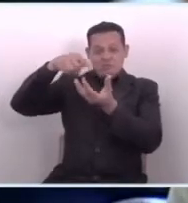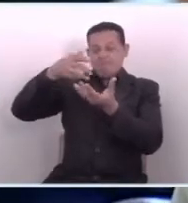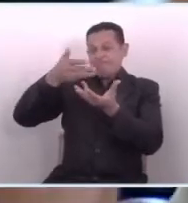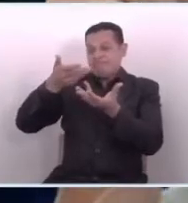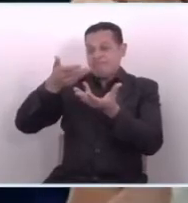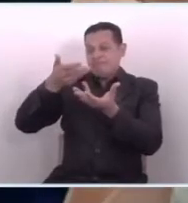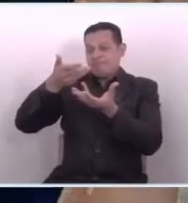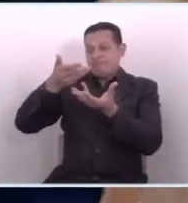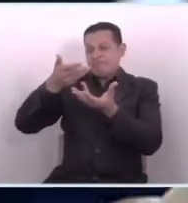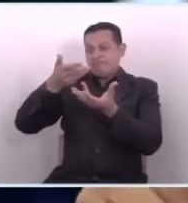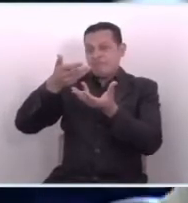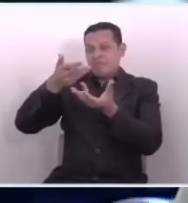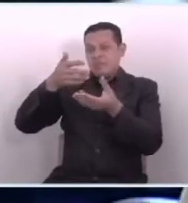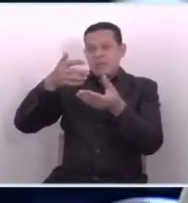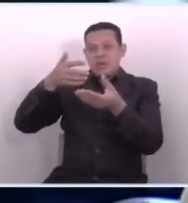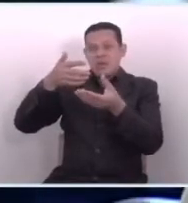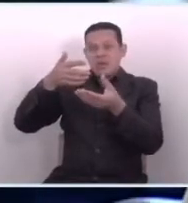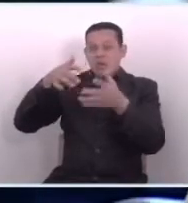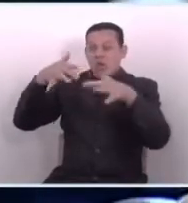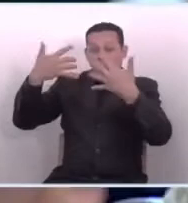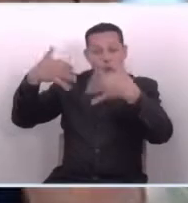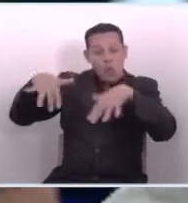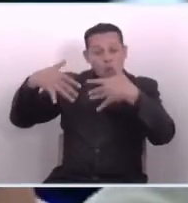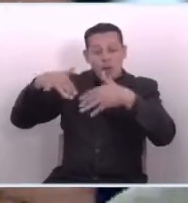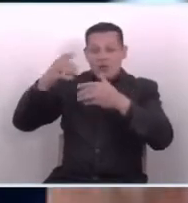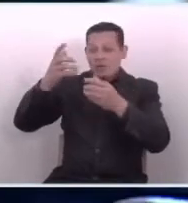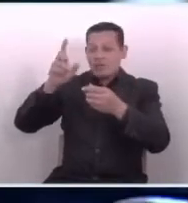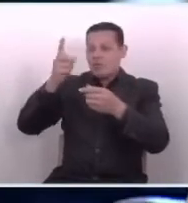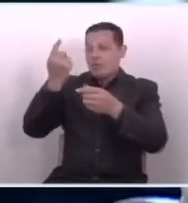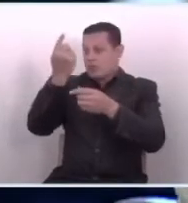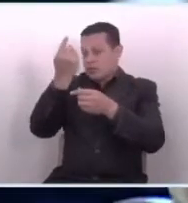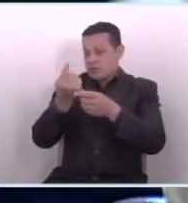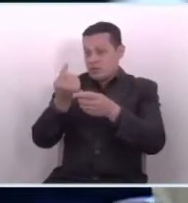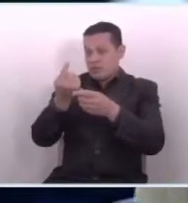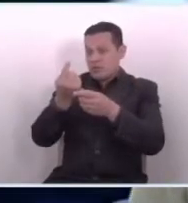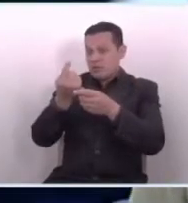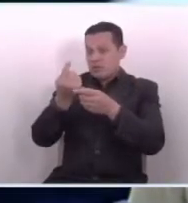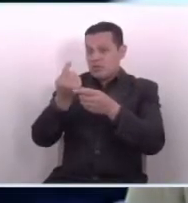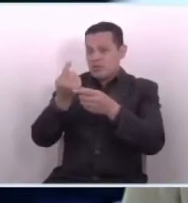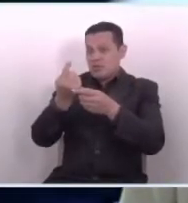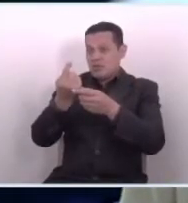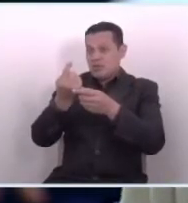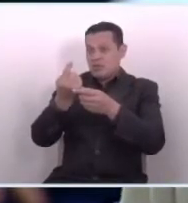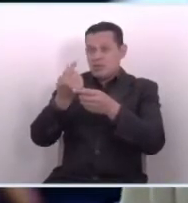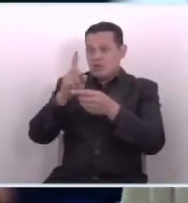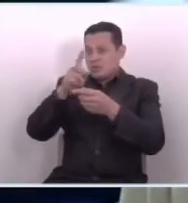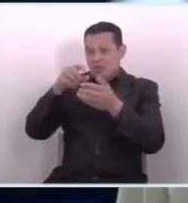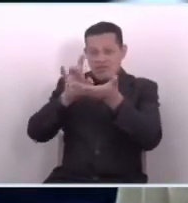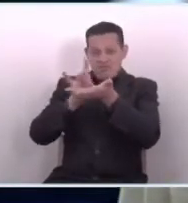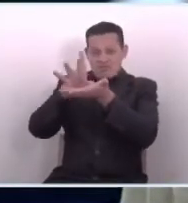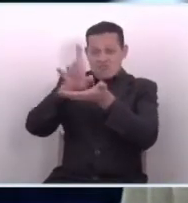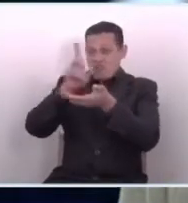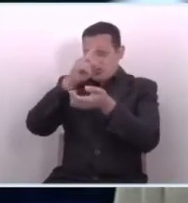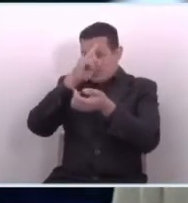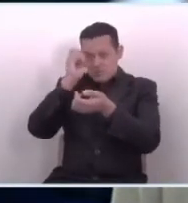están en juego, no solamente por la gente que va a quedar sin el empleo,